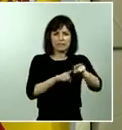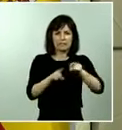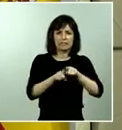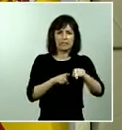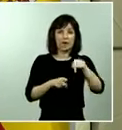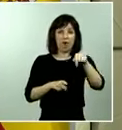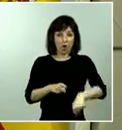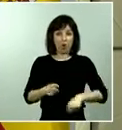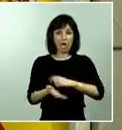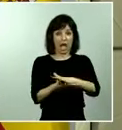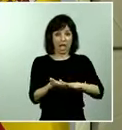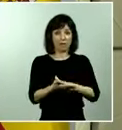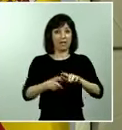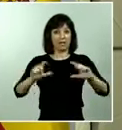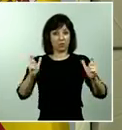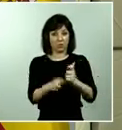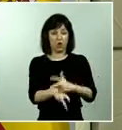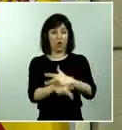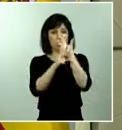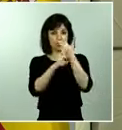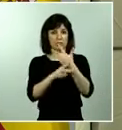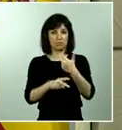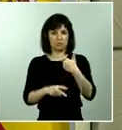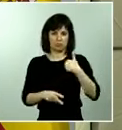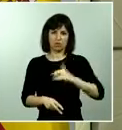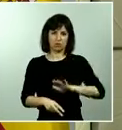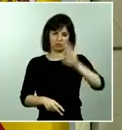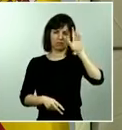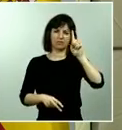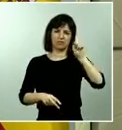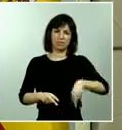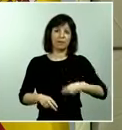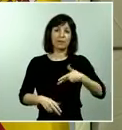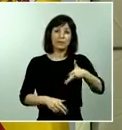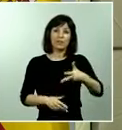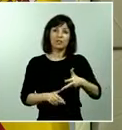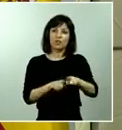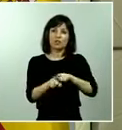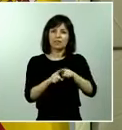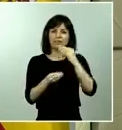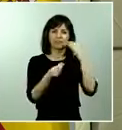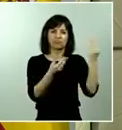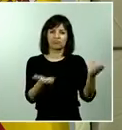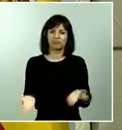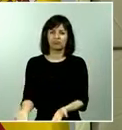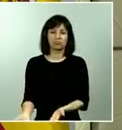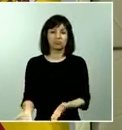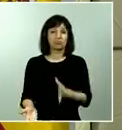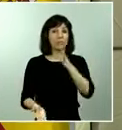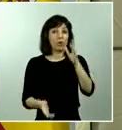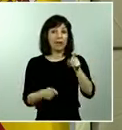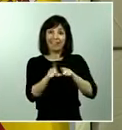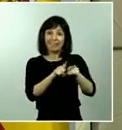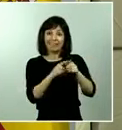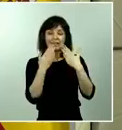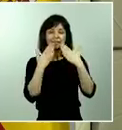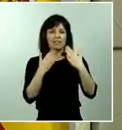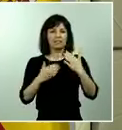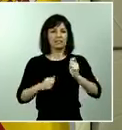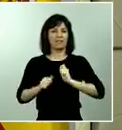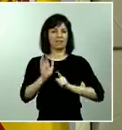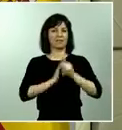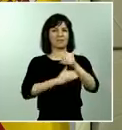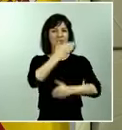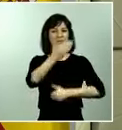y lo yo lo he dicho también en mi intervención el derecho a la crítica es siempre bien recibido porque además nos permite a todos avanzar mucho más en un escenario como